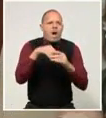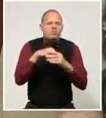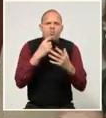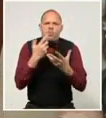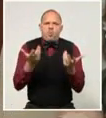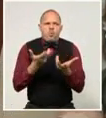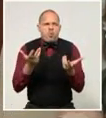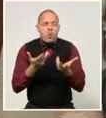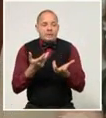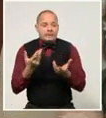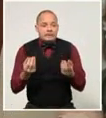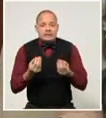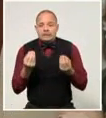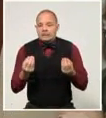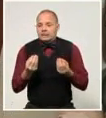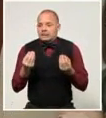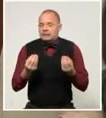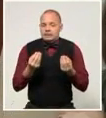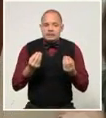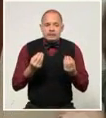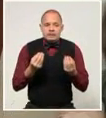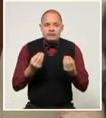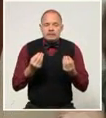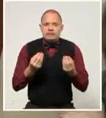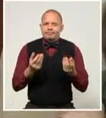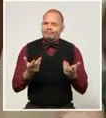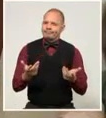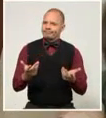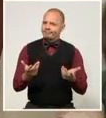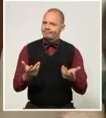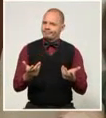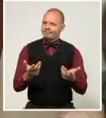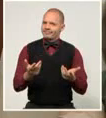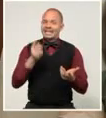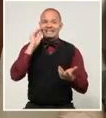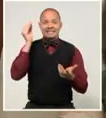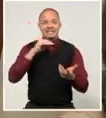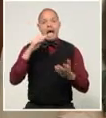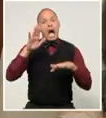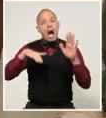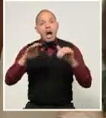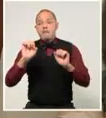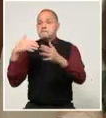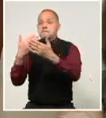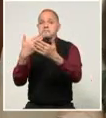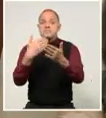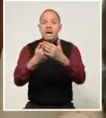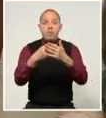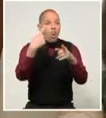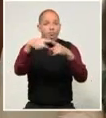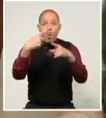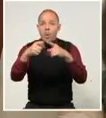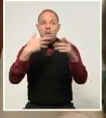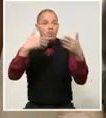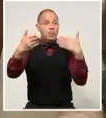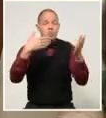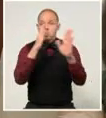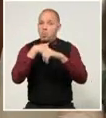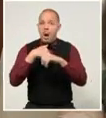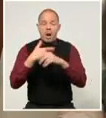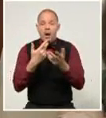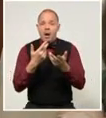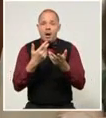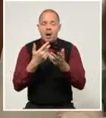porque a veces la solución en las cadenas de suministros la tenemos hasta el mismo país y no la conocemos porque no es el intercambio entre las empresas. En un intercambio aquí,